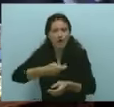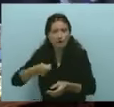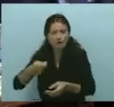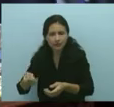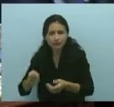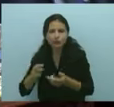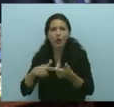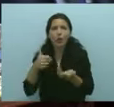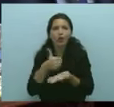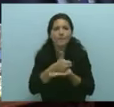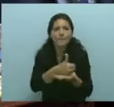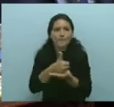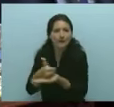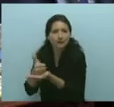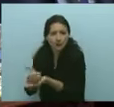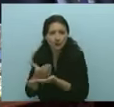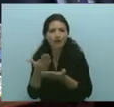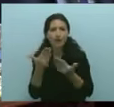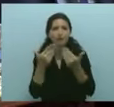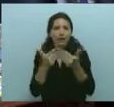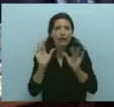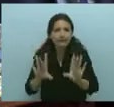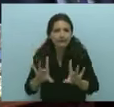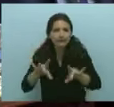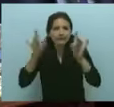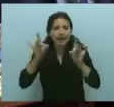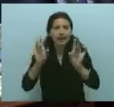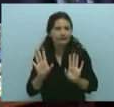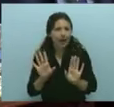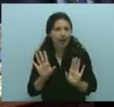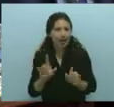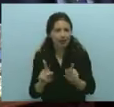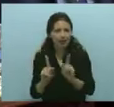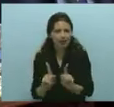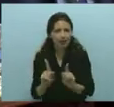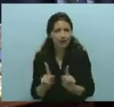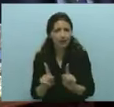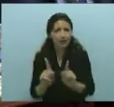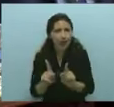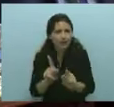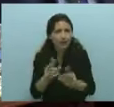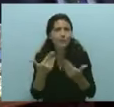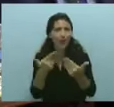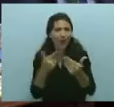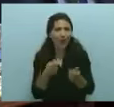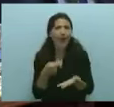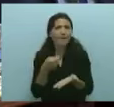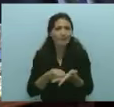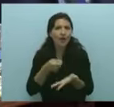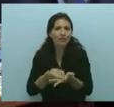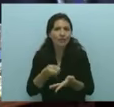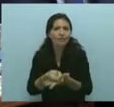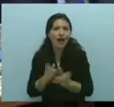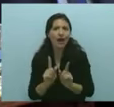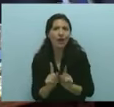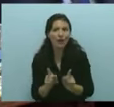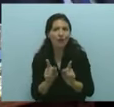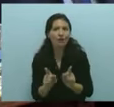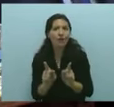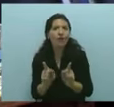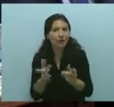haciéndola sustentable en el tiempo. Quiero rescatar la iniciativa de esta legislatura de enfrentar el problema,